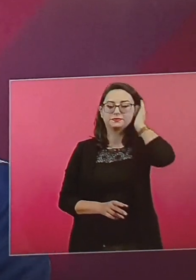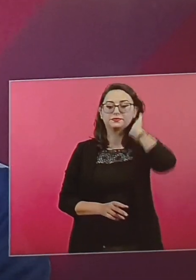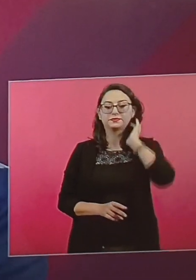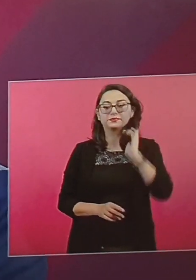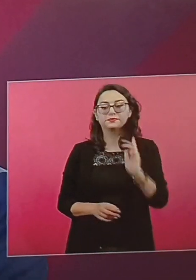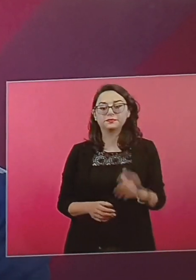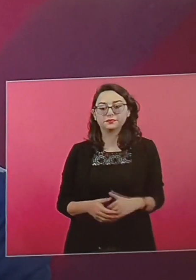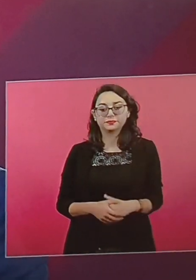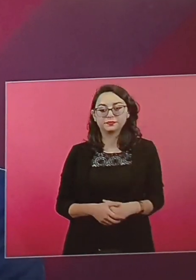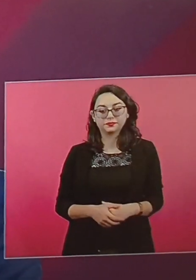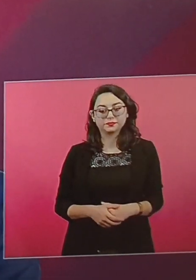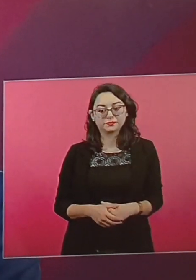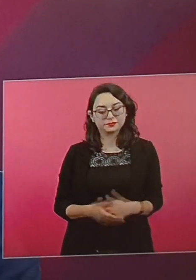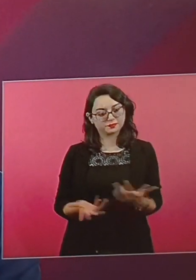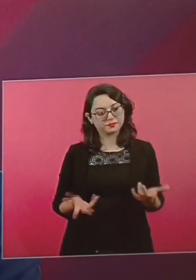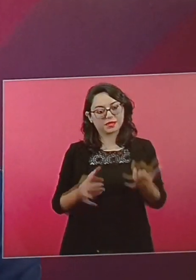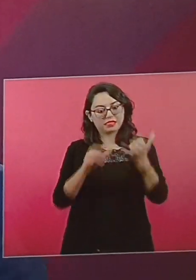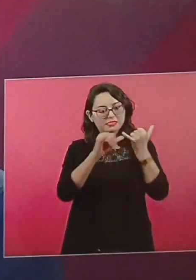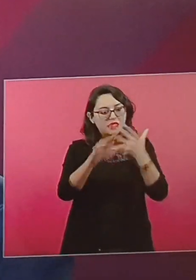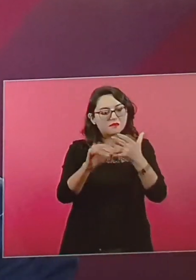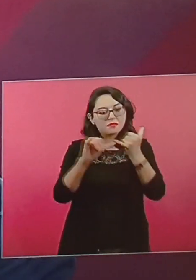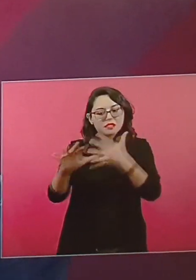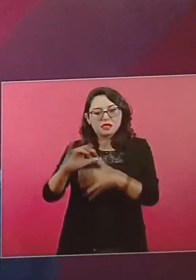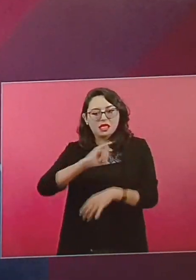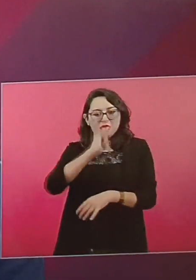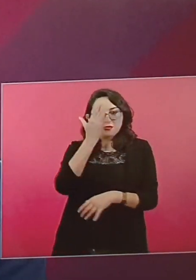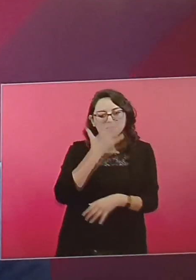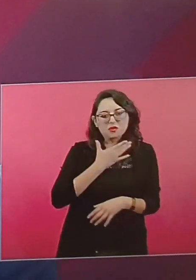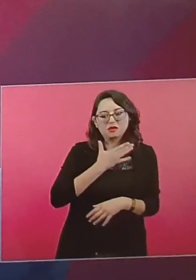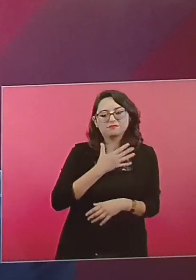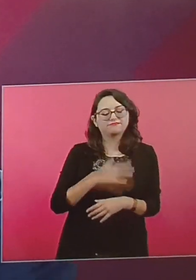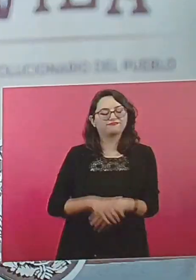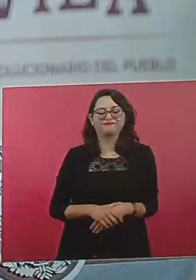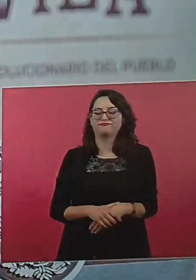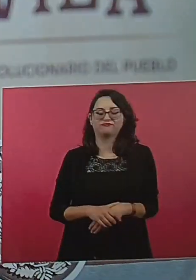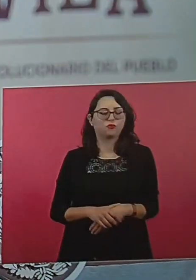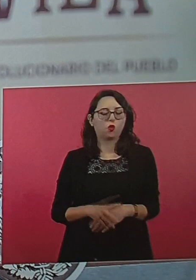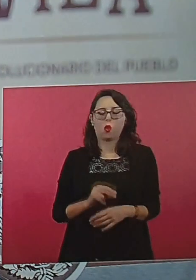Eso no ayuda ni el béisbol ni a ningún deporte.